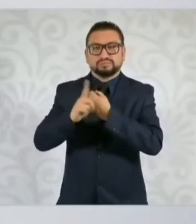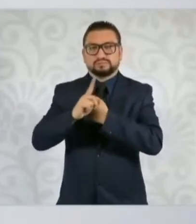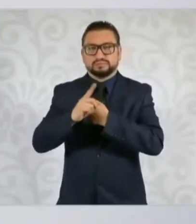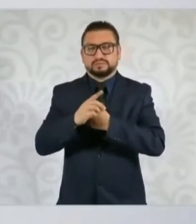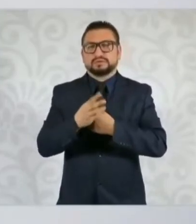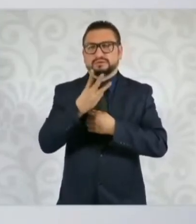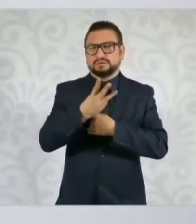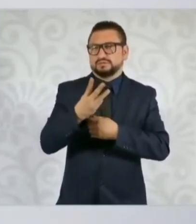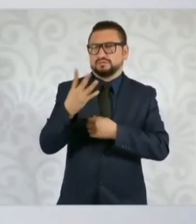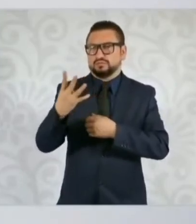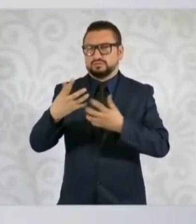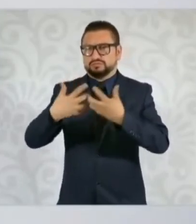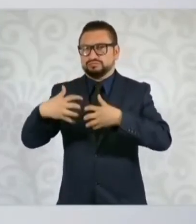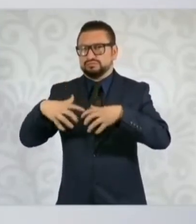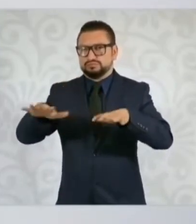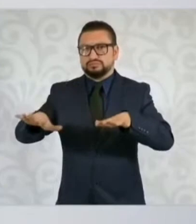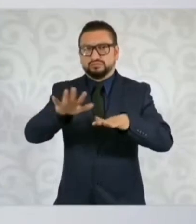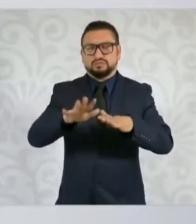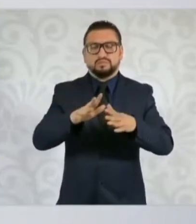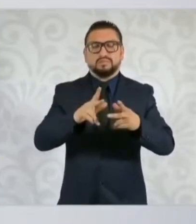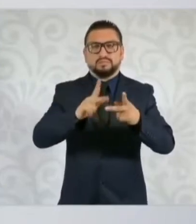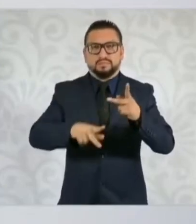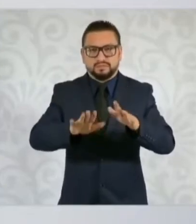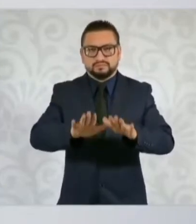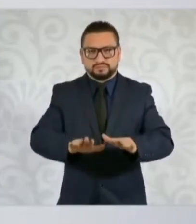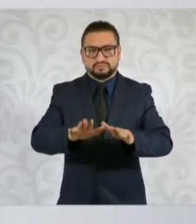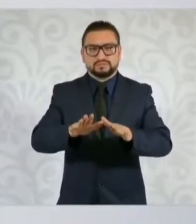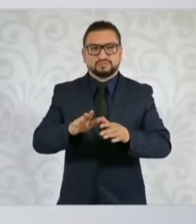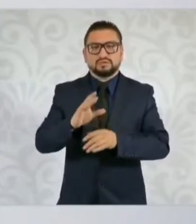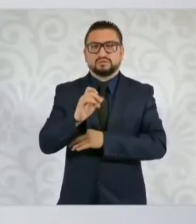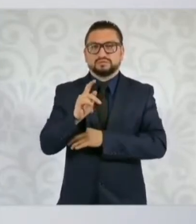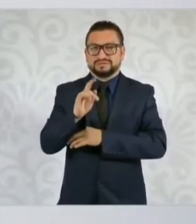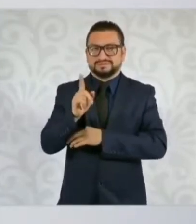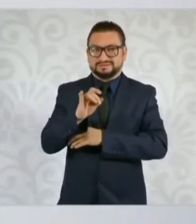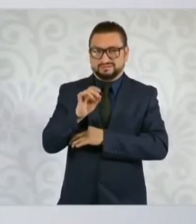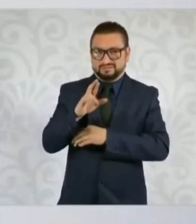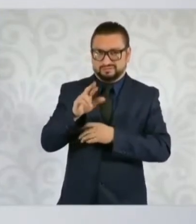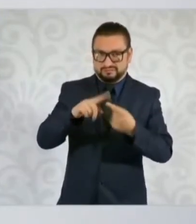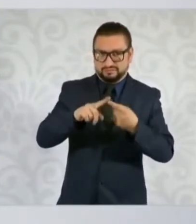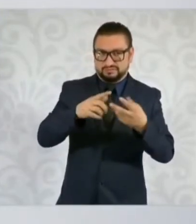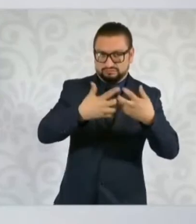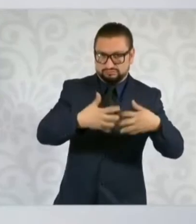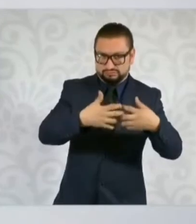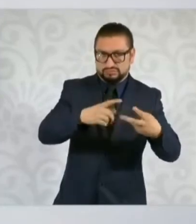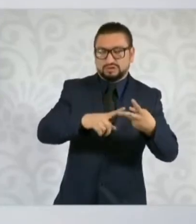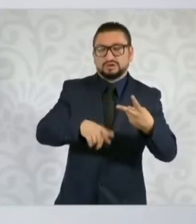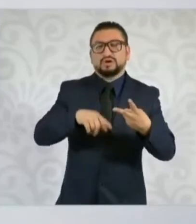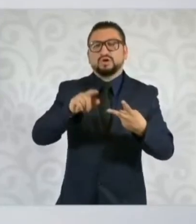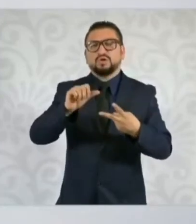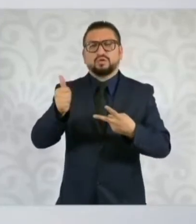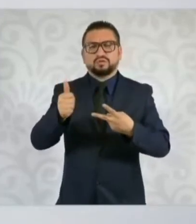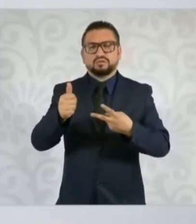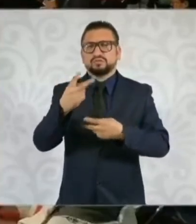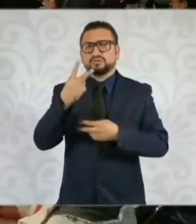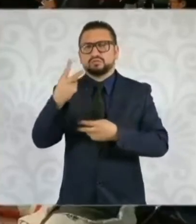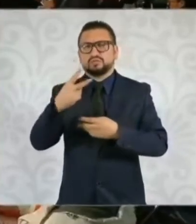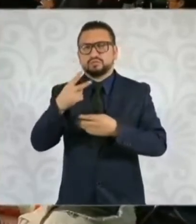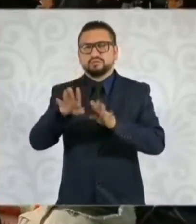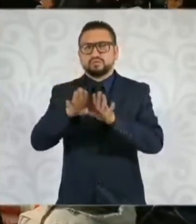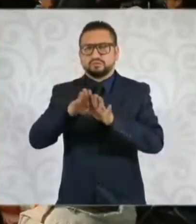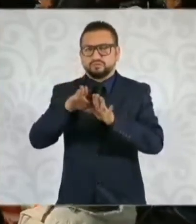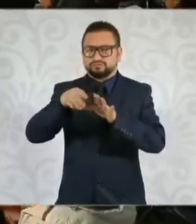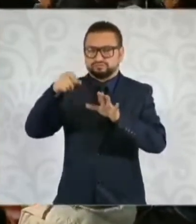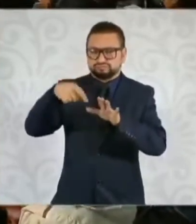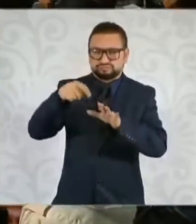plantas que fueron paradas. Hay una coquizadora, una planta de… tenemos dos plantas de destilación.